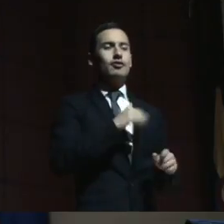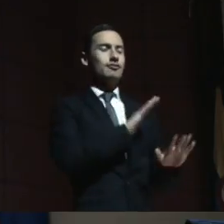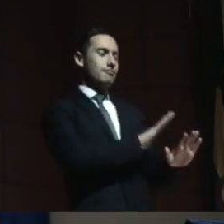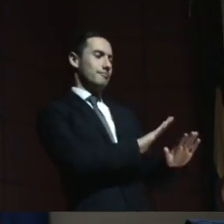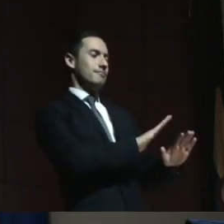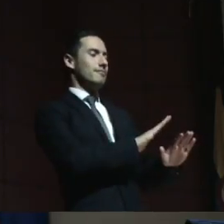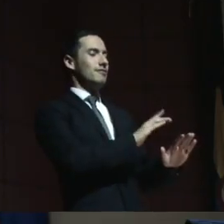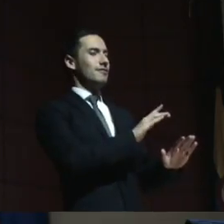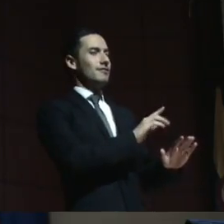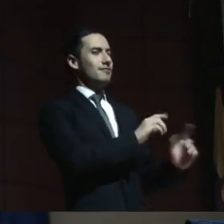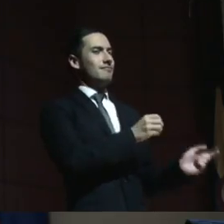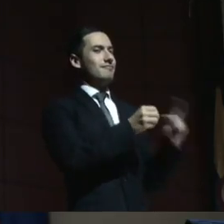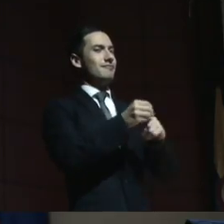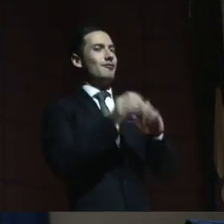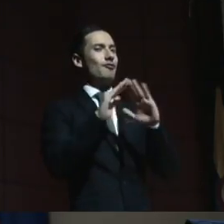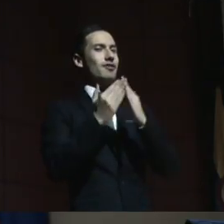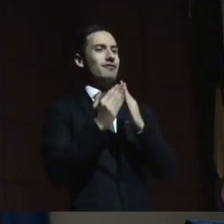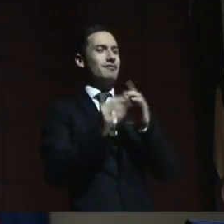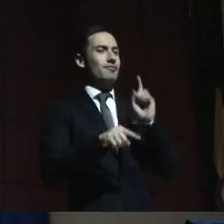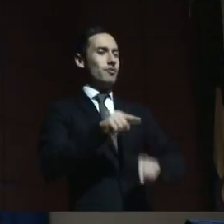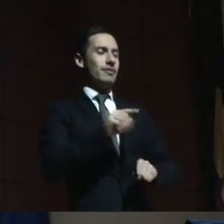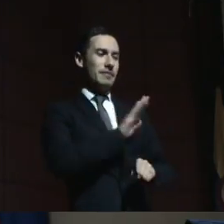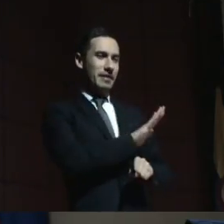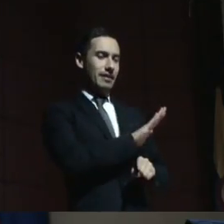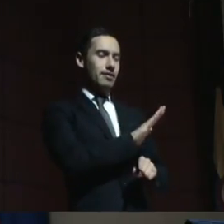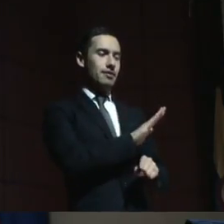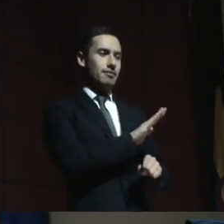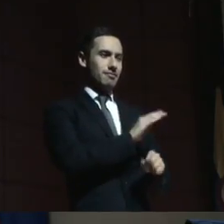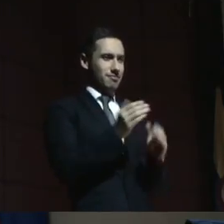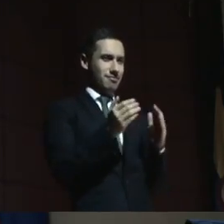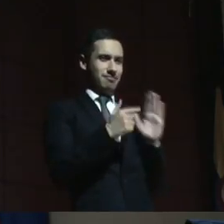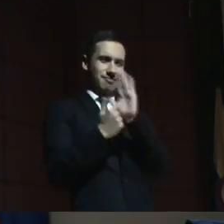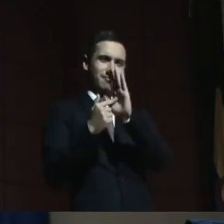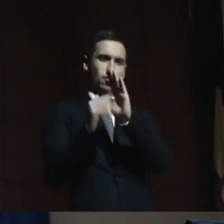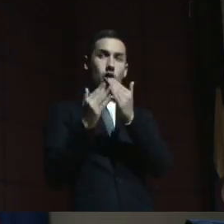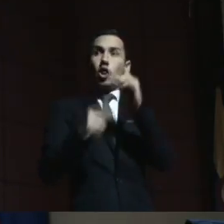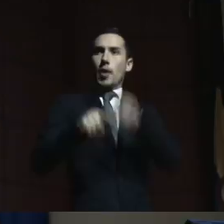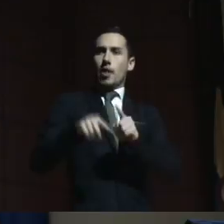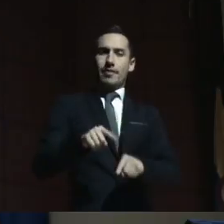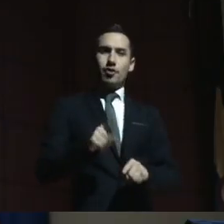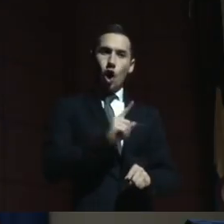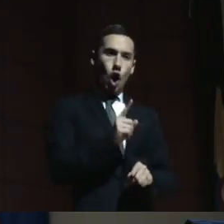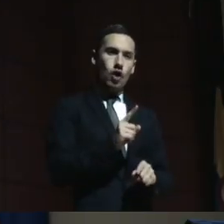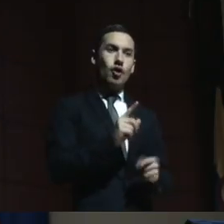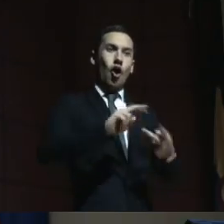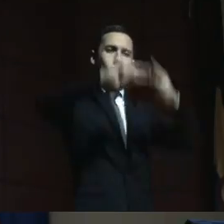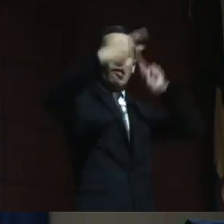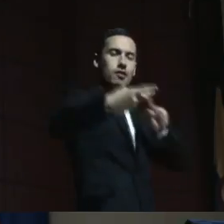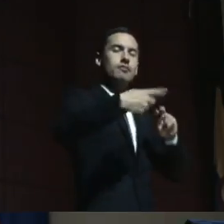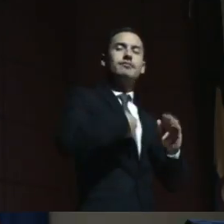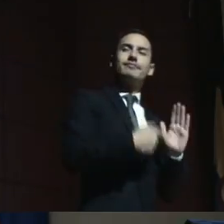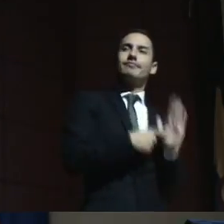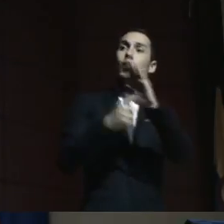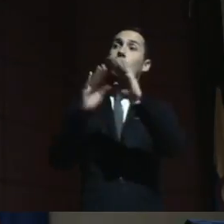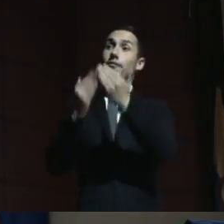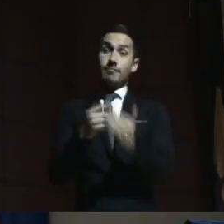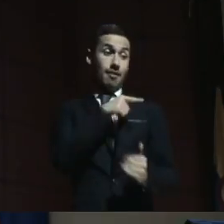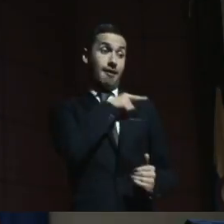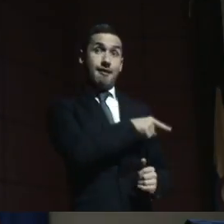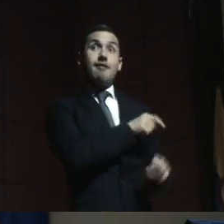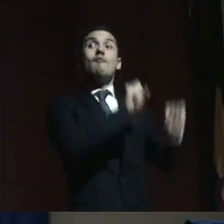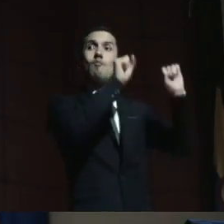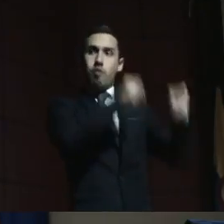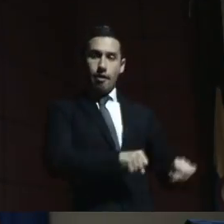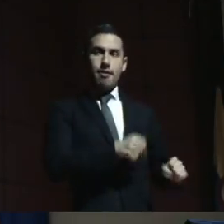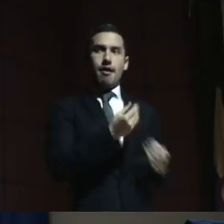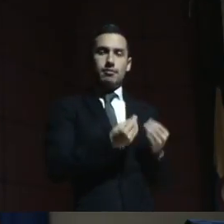al colegio, ¿sí? Vamos a ir al colegio a decir todo lo que él es capaz de hacer, ¿sí? Y vamos